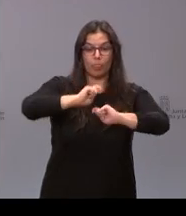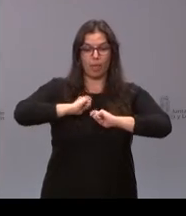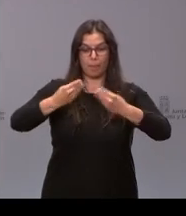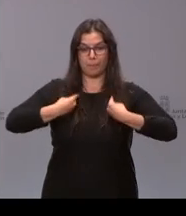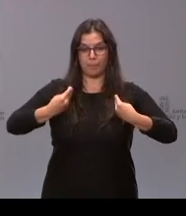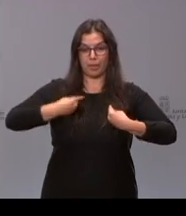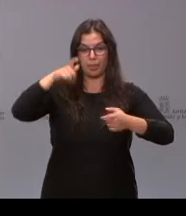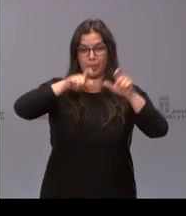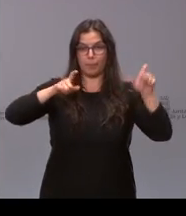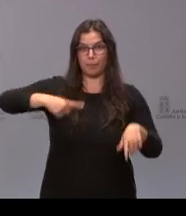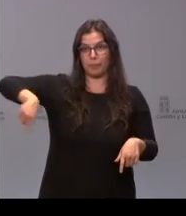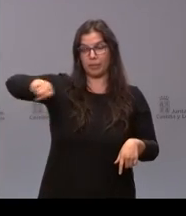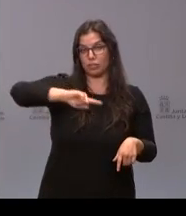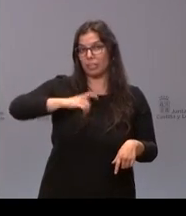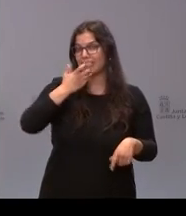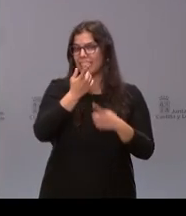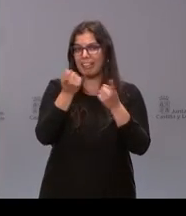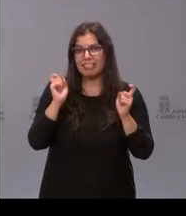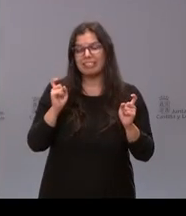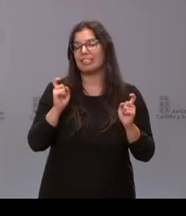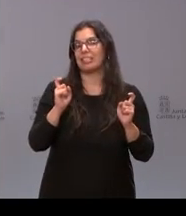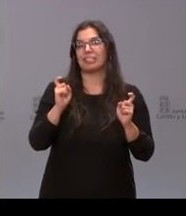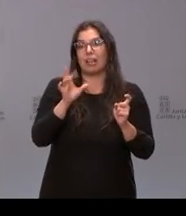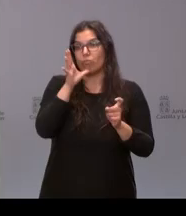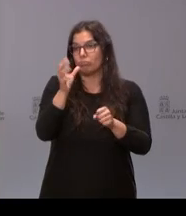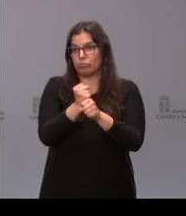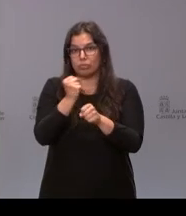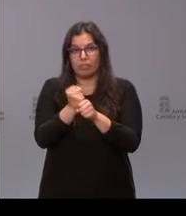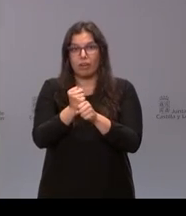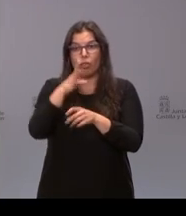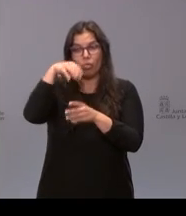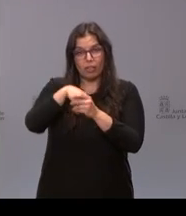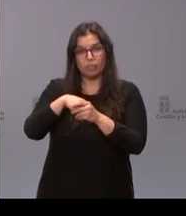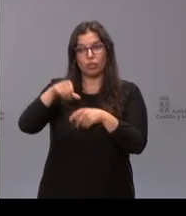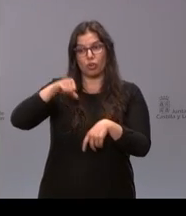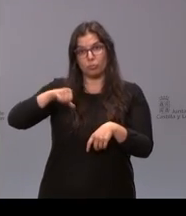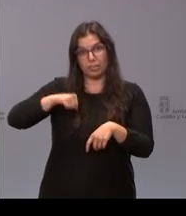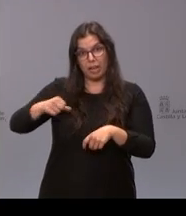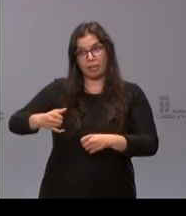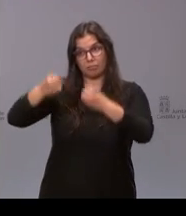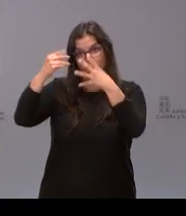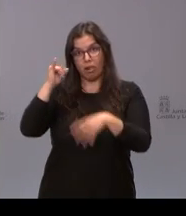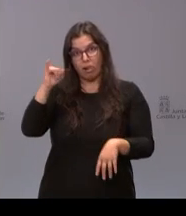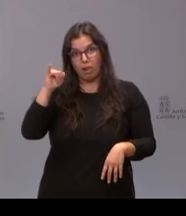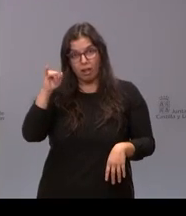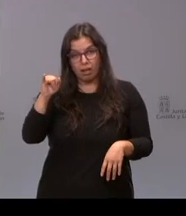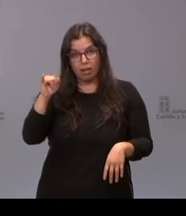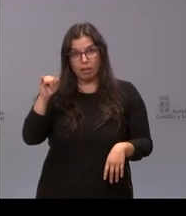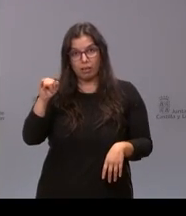personas que por necesidad o por trabajo lo habitemos o lo